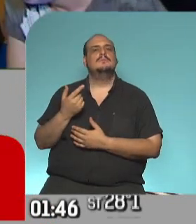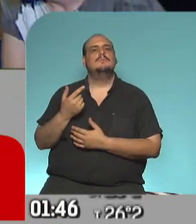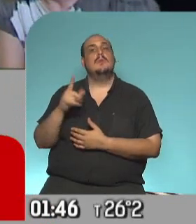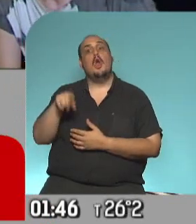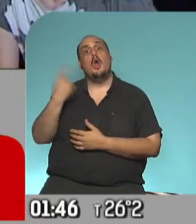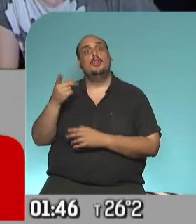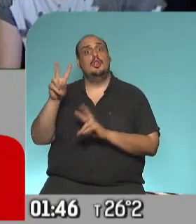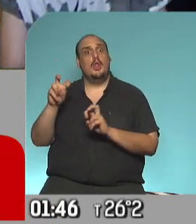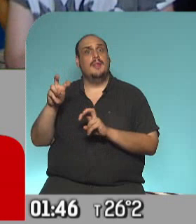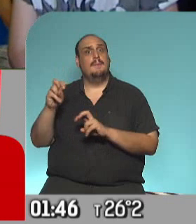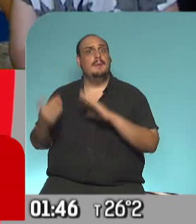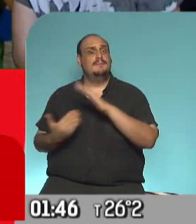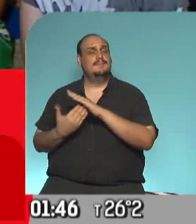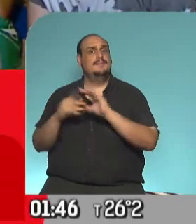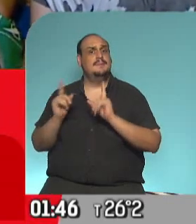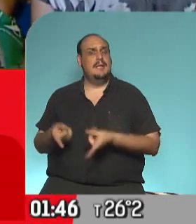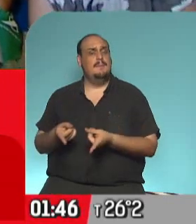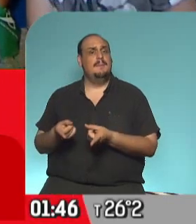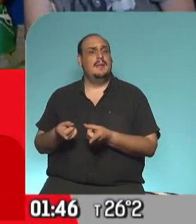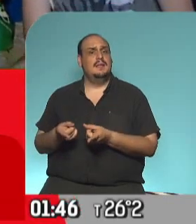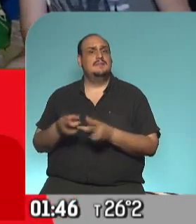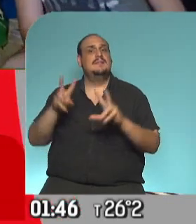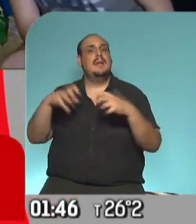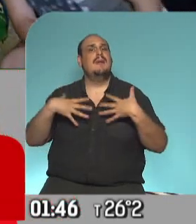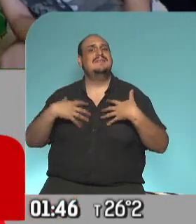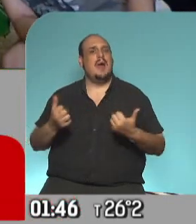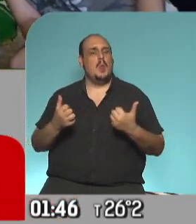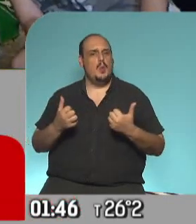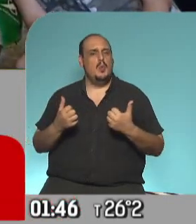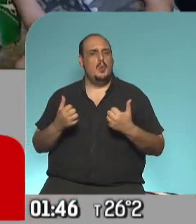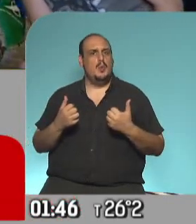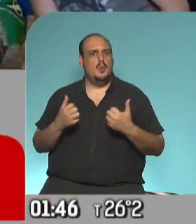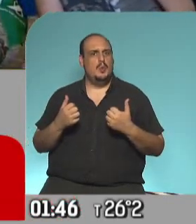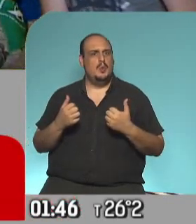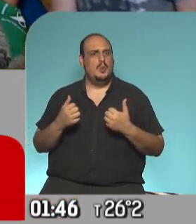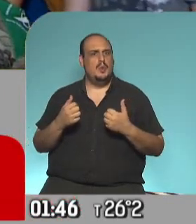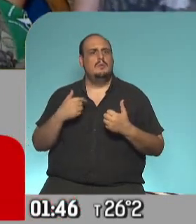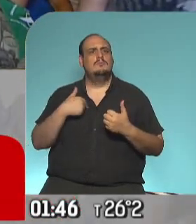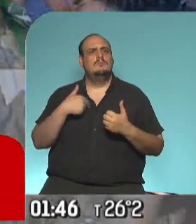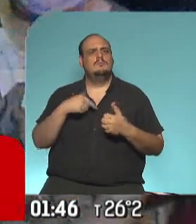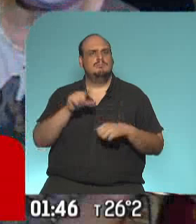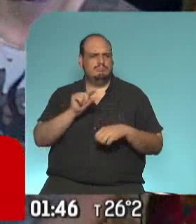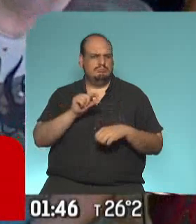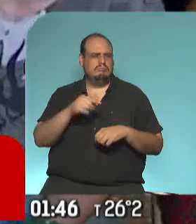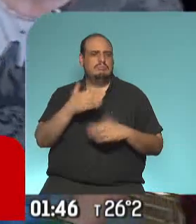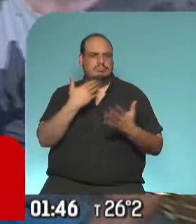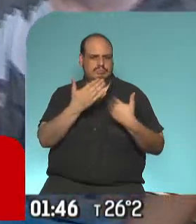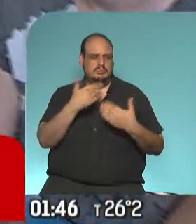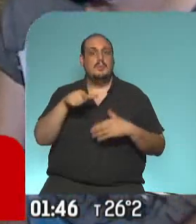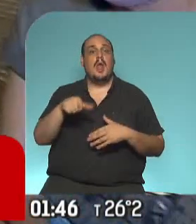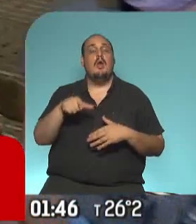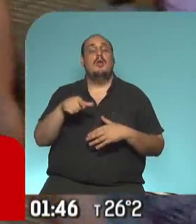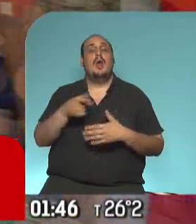domina que es el sanitario. Y me parece que estaría bueno que lo charlemos un ratito, Laura, pero tenemos que ingresar